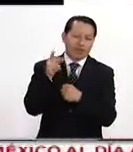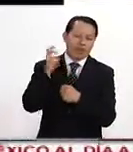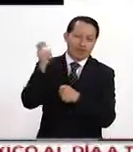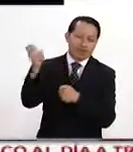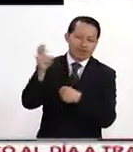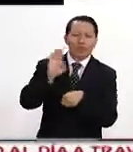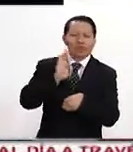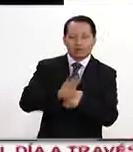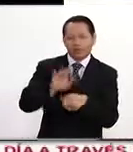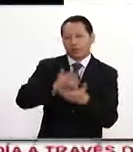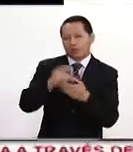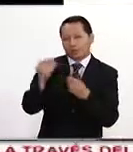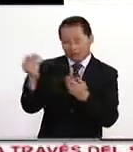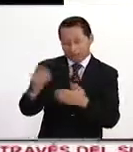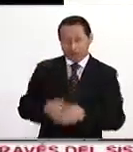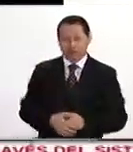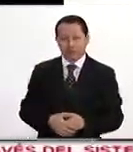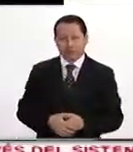en Brasil. Muchísimas gracias.